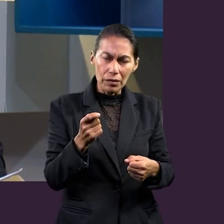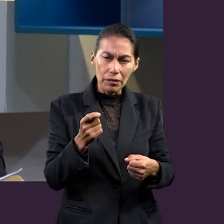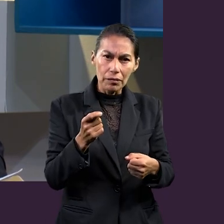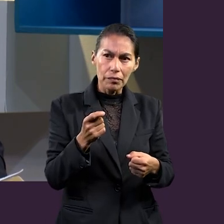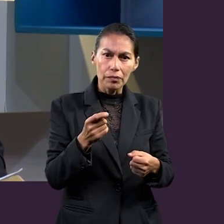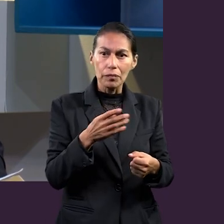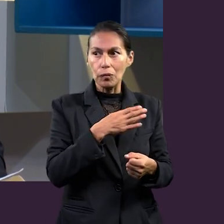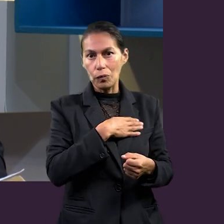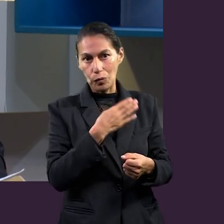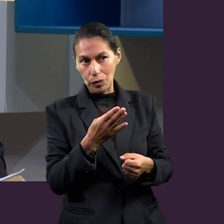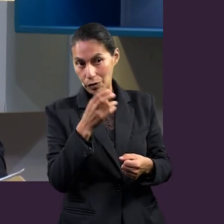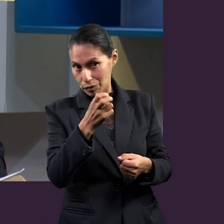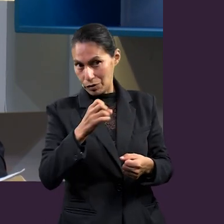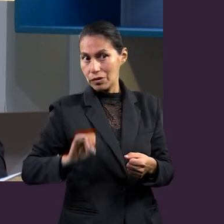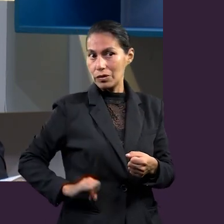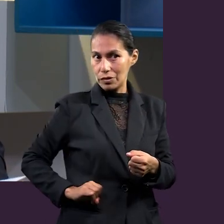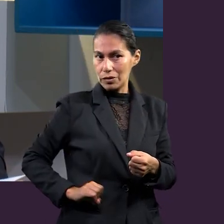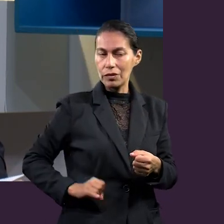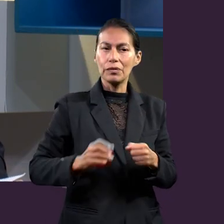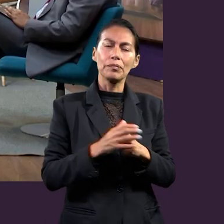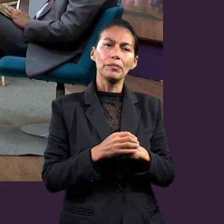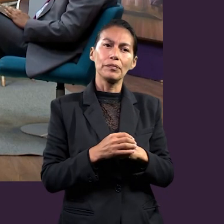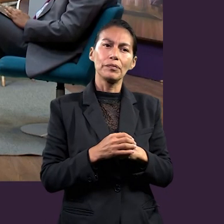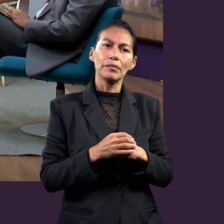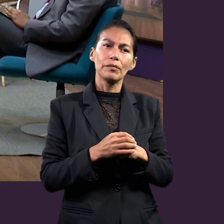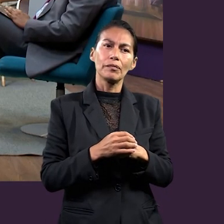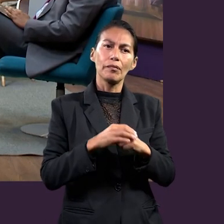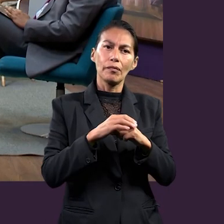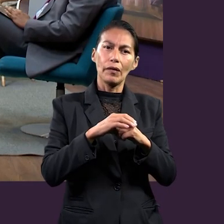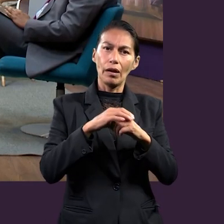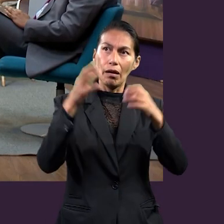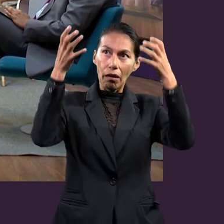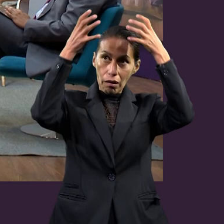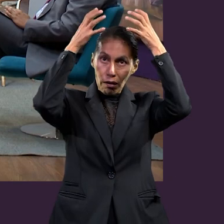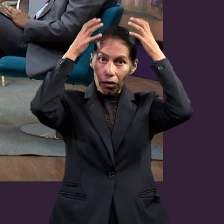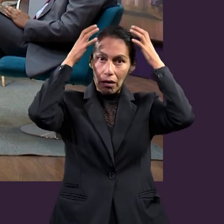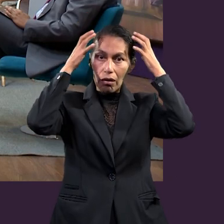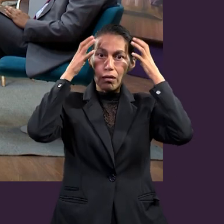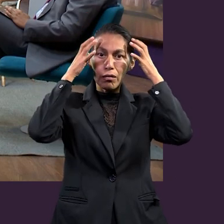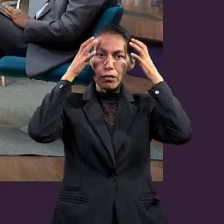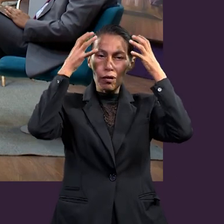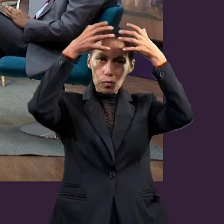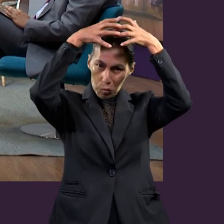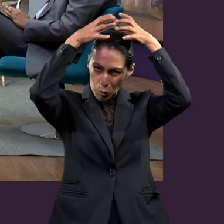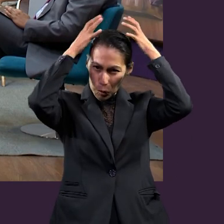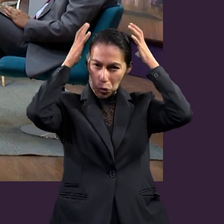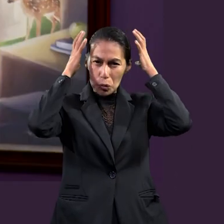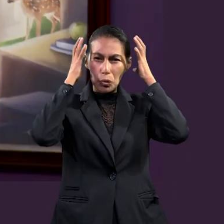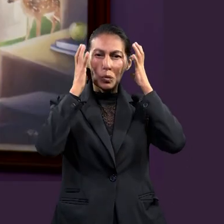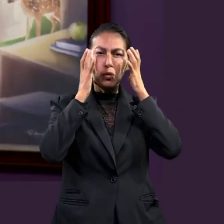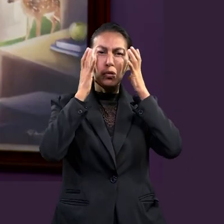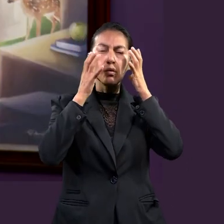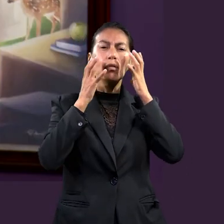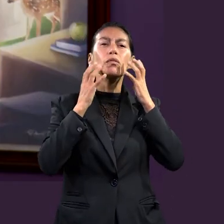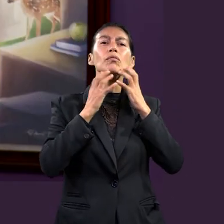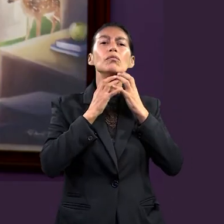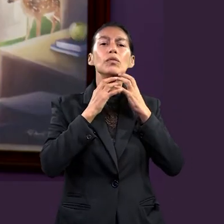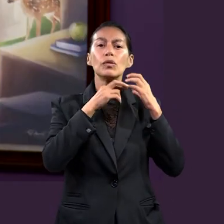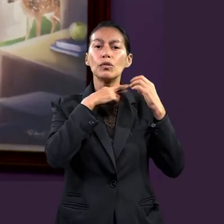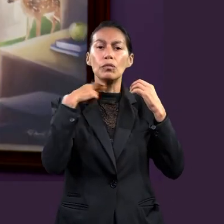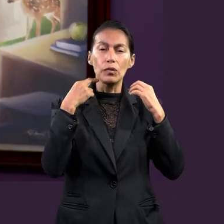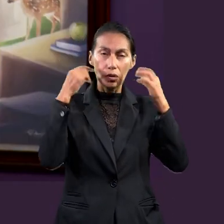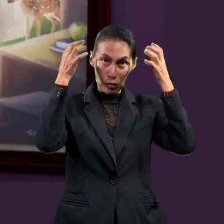lo que protege la cabeza. ¿Por qué? Bueno, esa pregunta es interesante porque